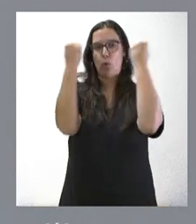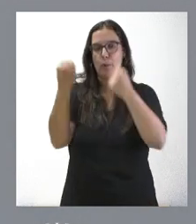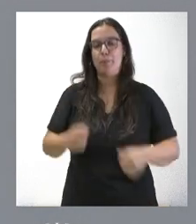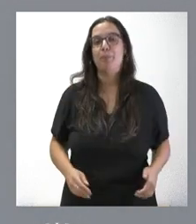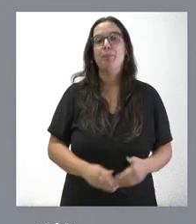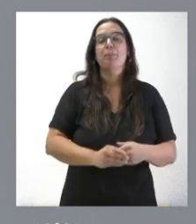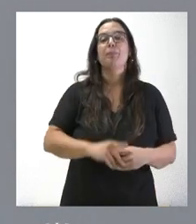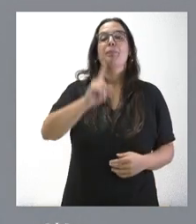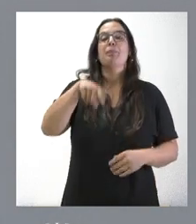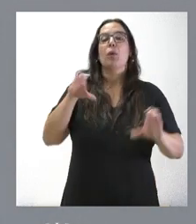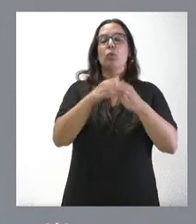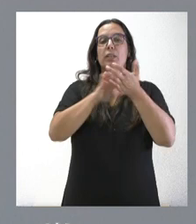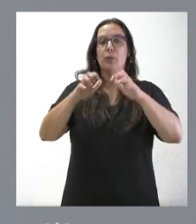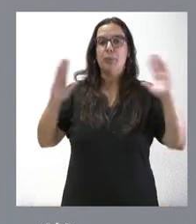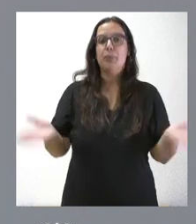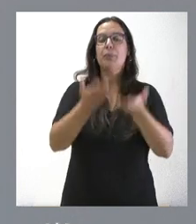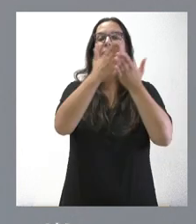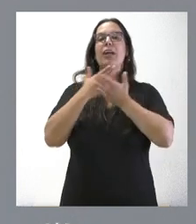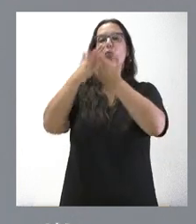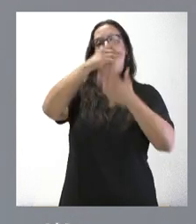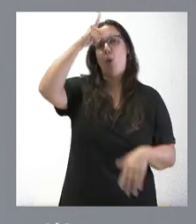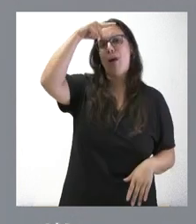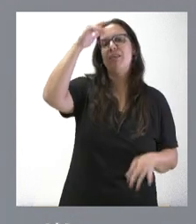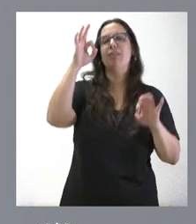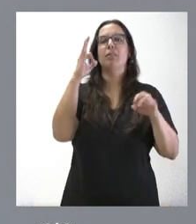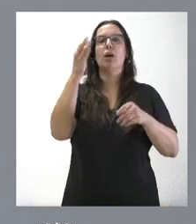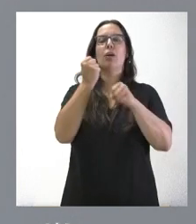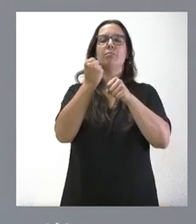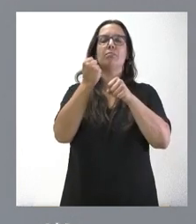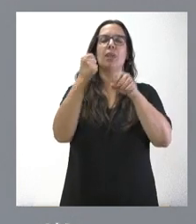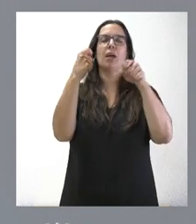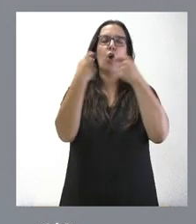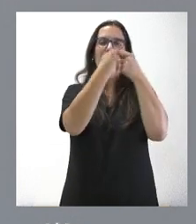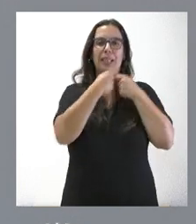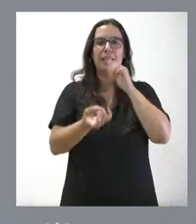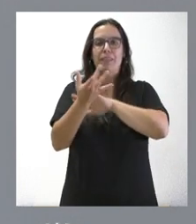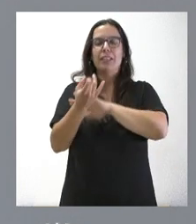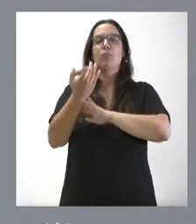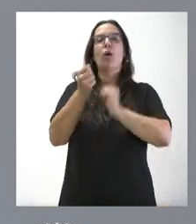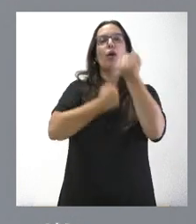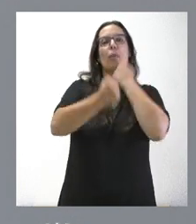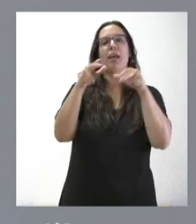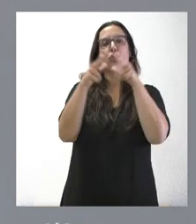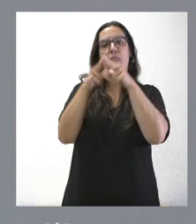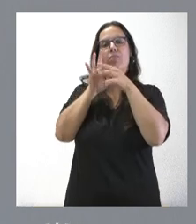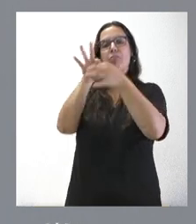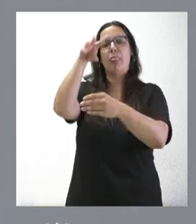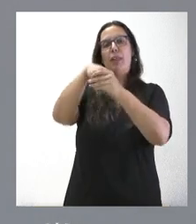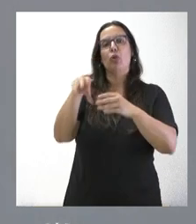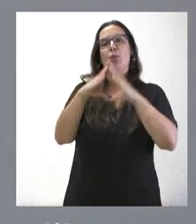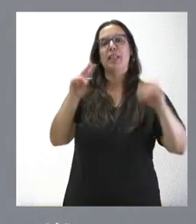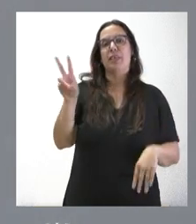impulsa la Cátedra del Cooperativismo y Economía Social. Es una nueva cátedra, en este caso vinculada a la Universidad Valladolid, con un importe de 30.000 euros,